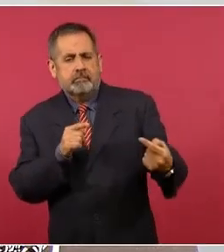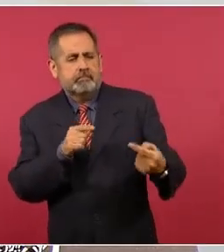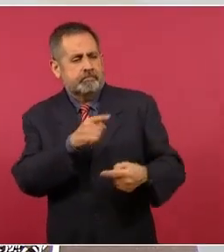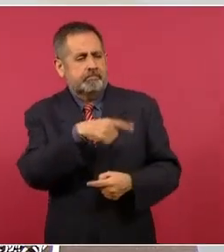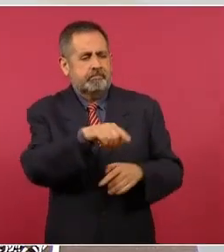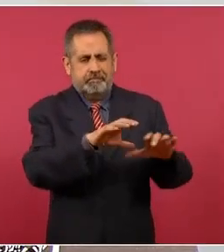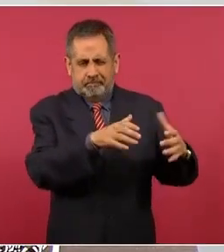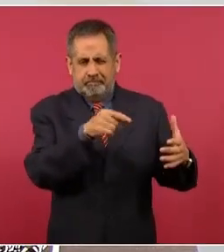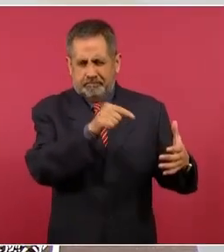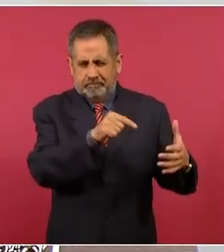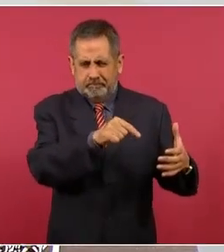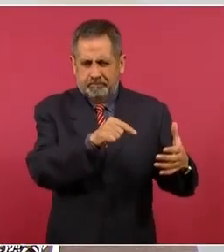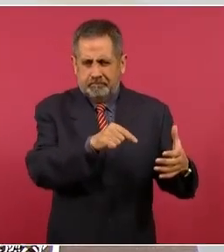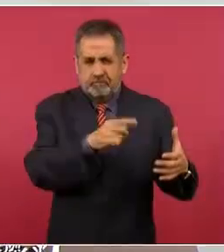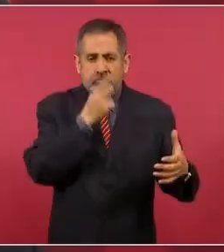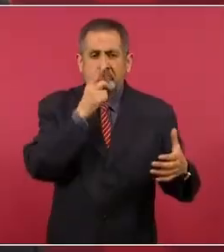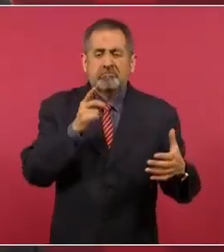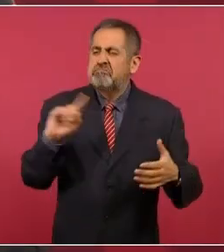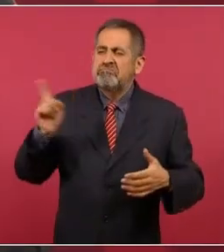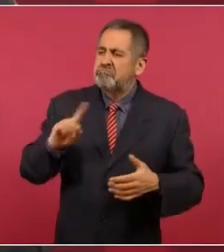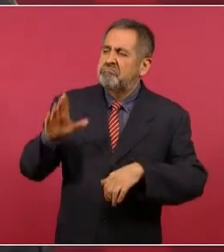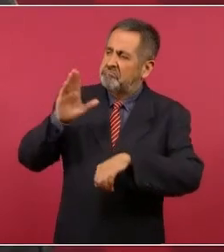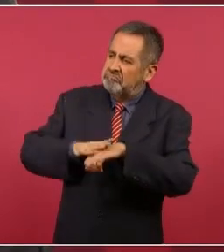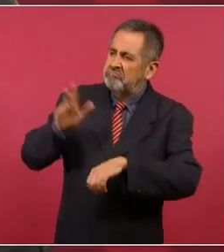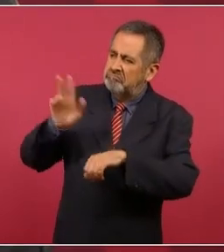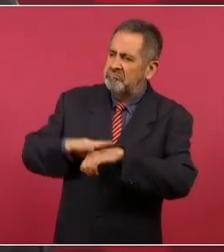dicen lo opuesto,